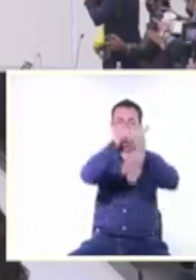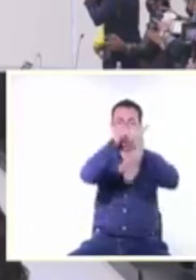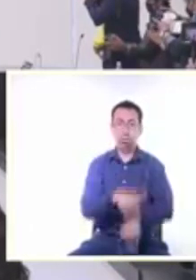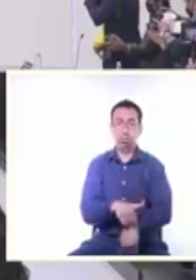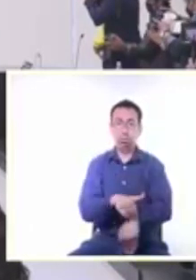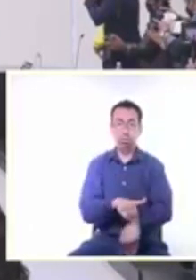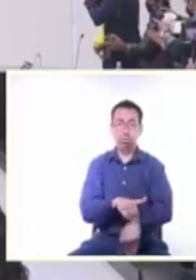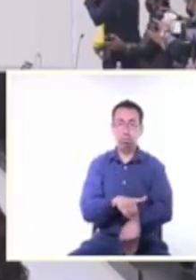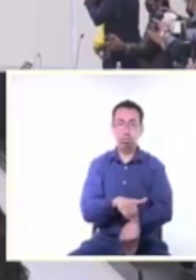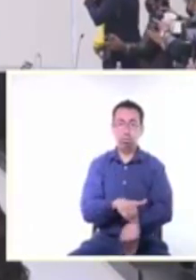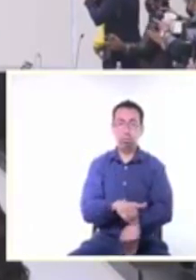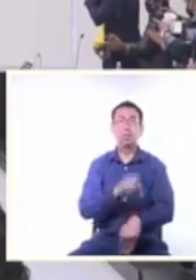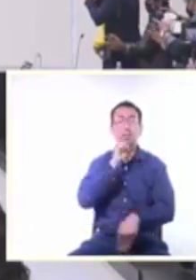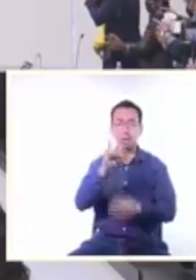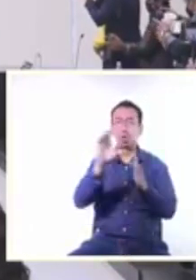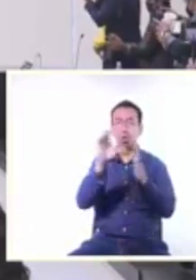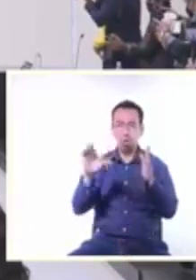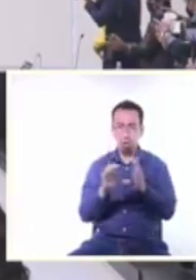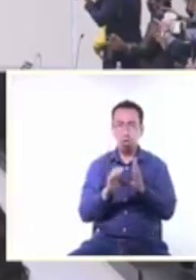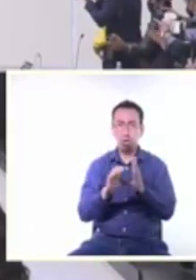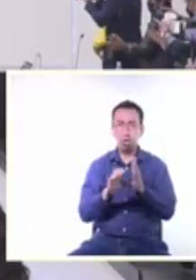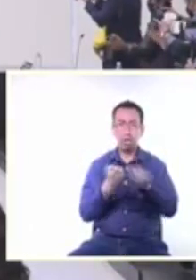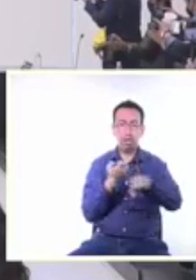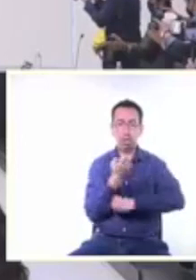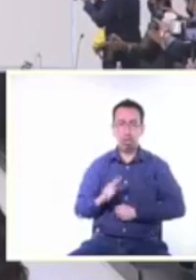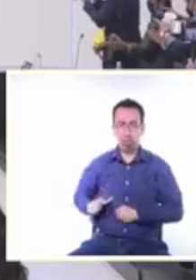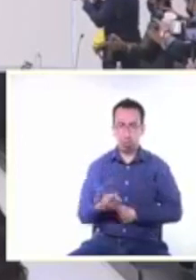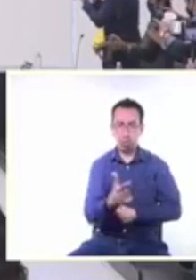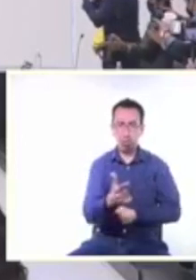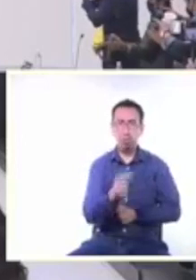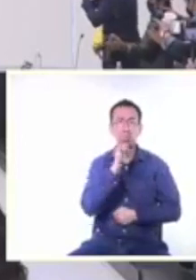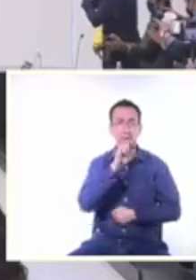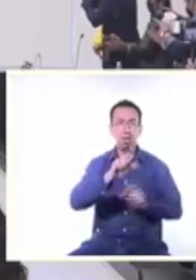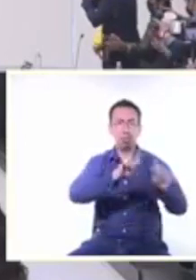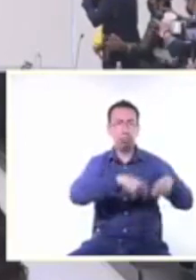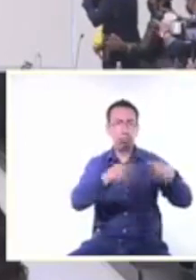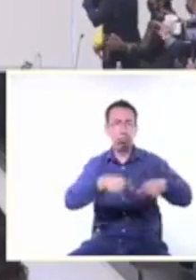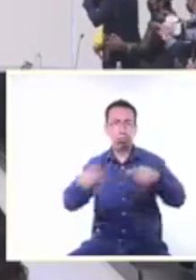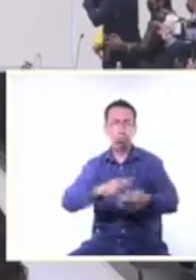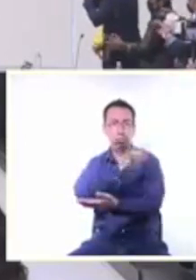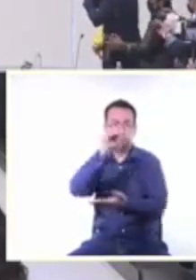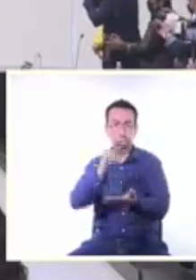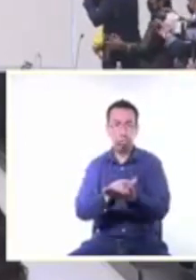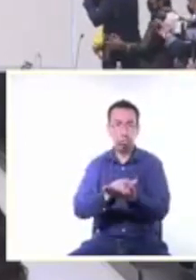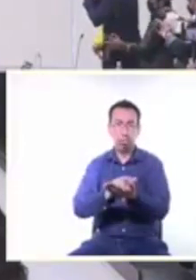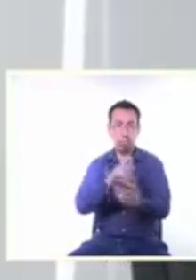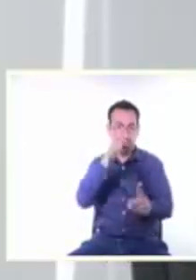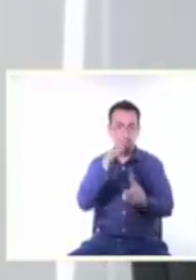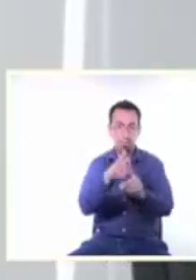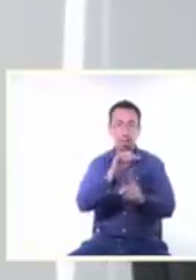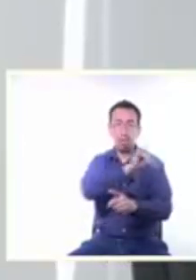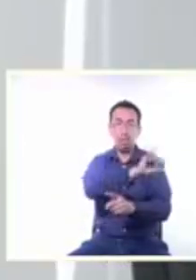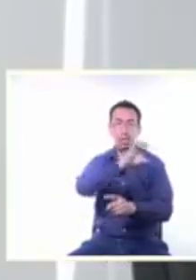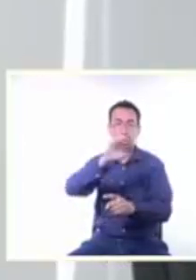Unidos Mexicanos la constitución política para el estado de Guanajuato y las leyes que de ellas emanen en particular la ley de